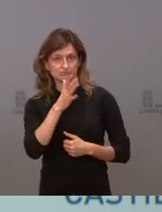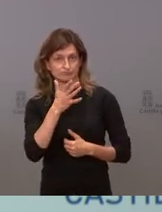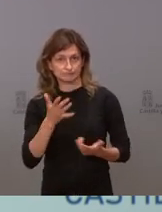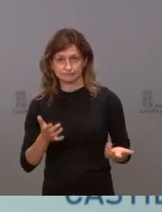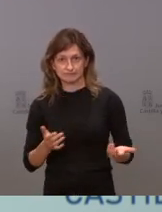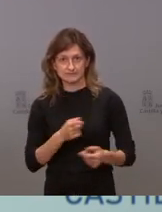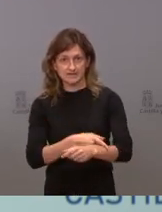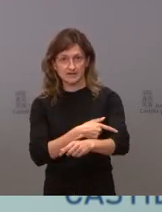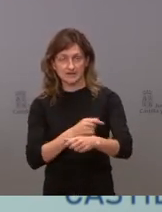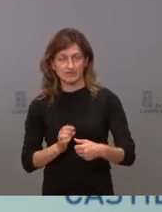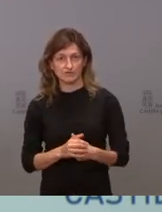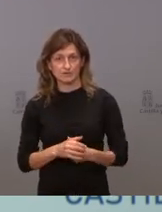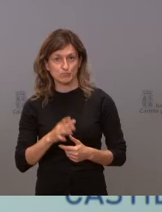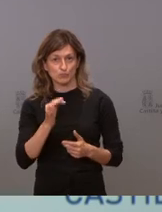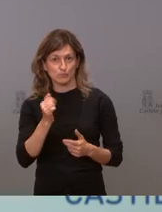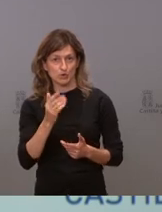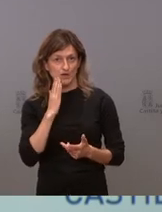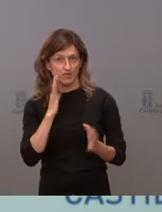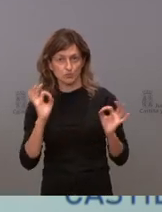por no decir de la cara dura